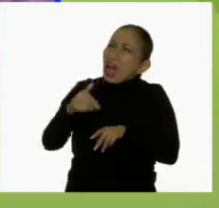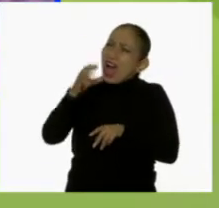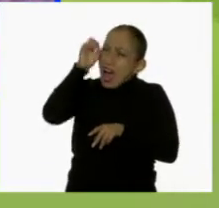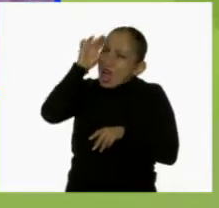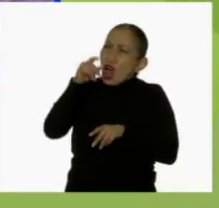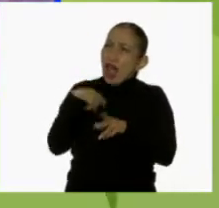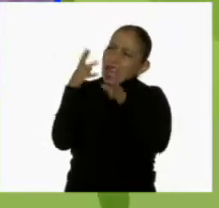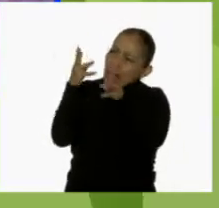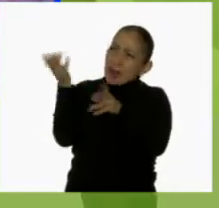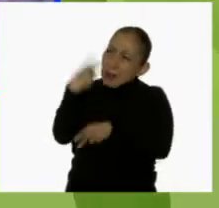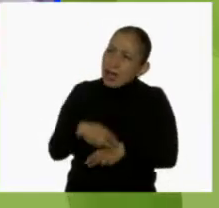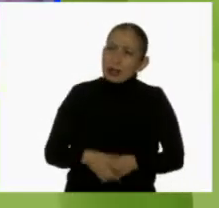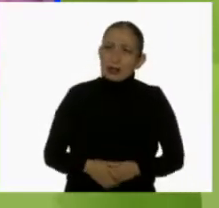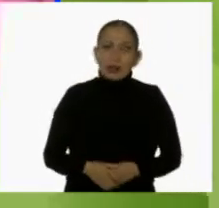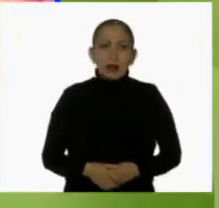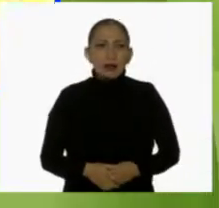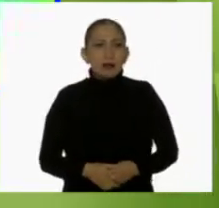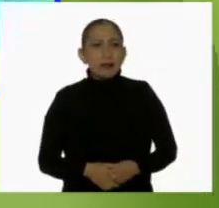Carola, te van a regañar.